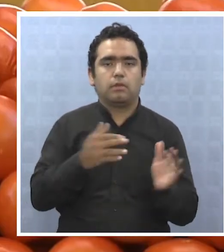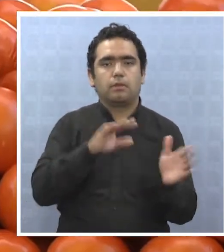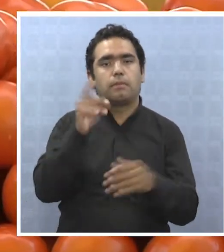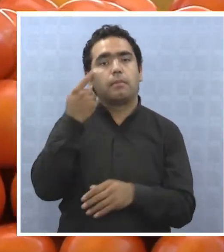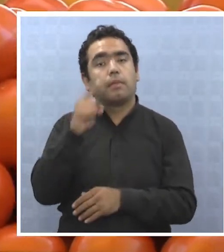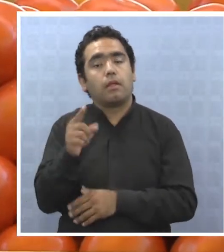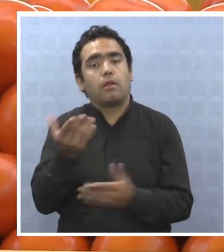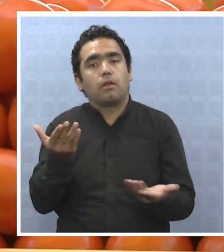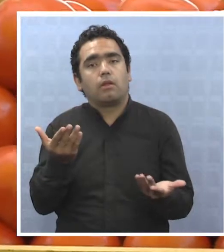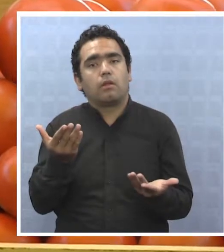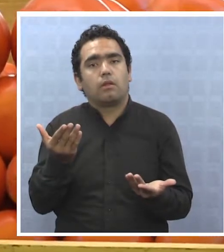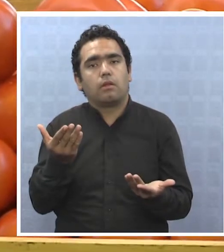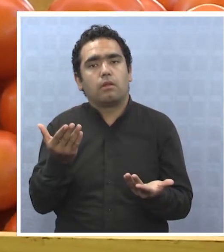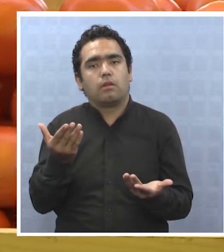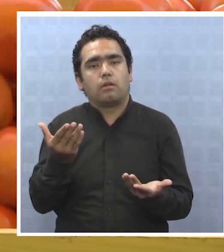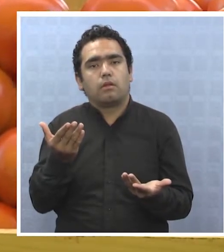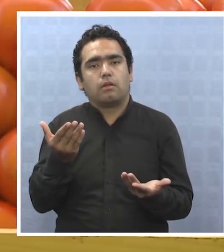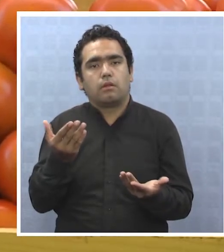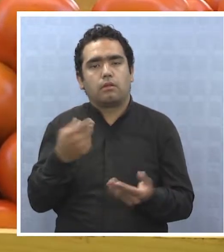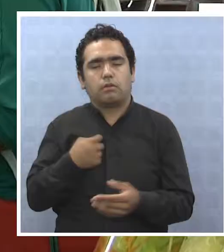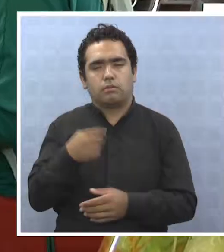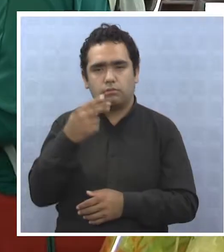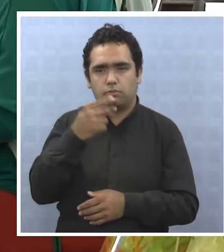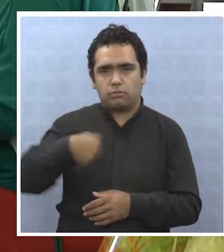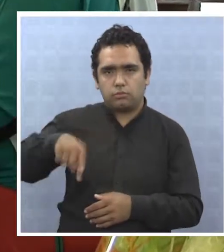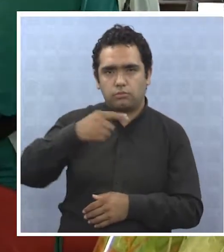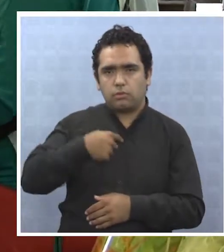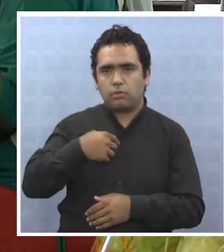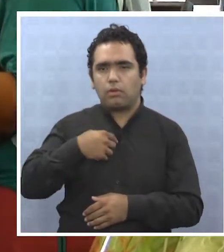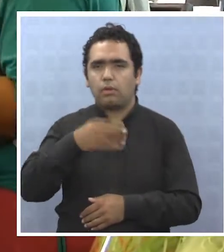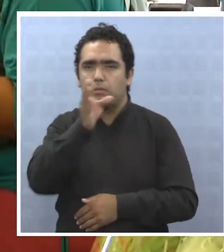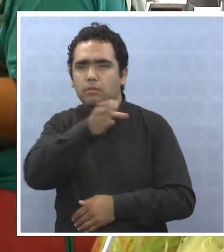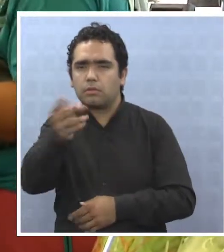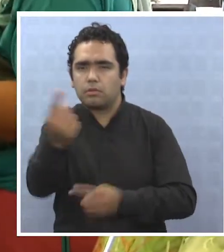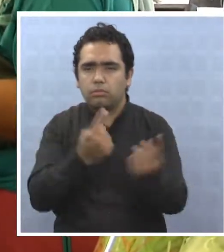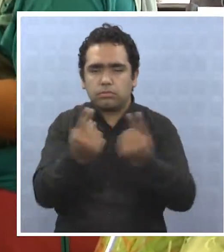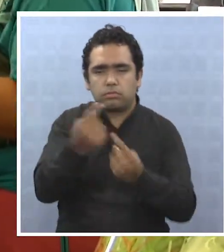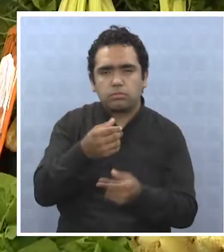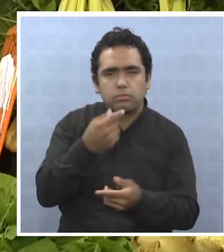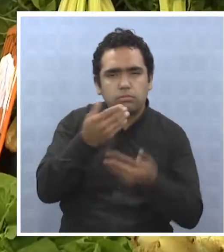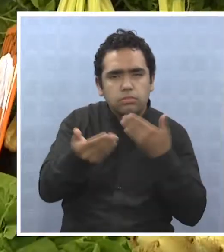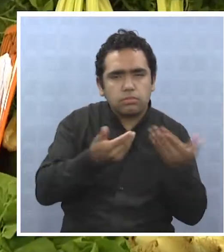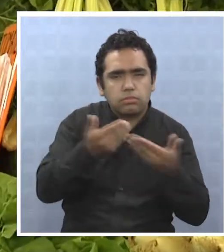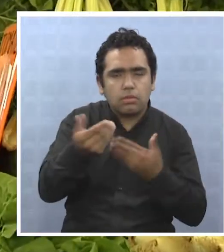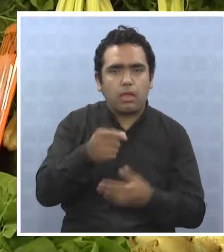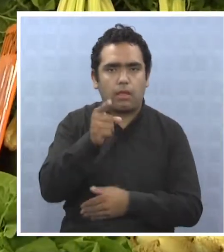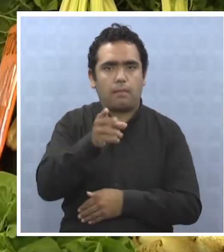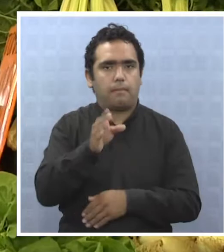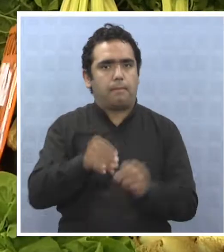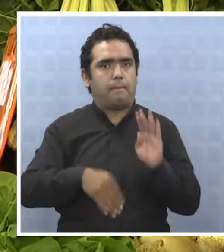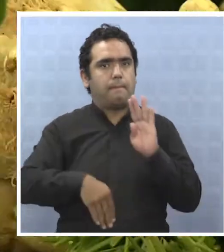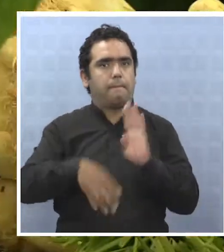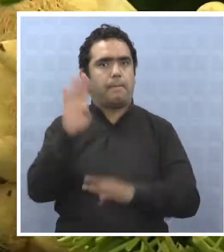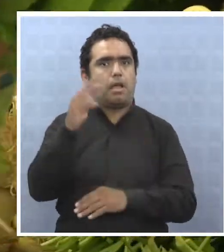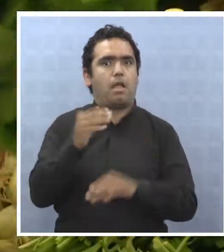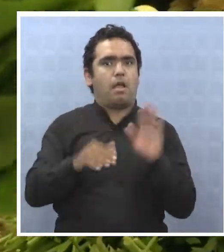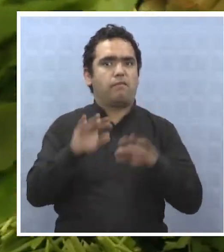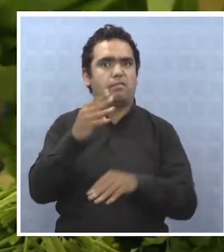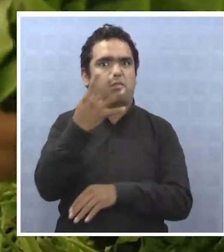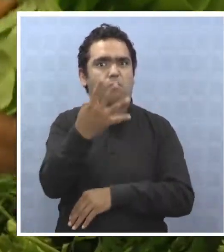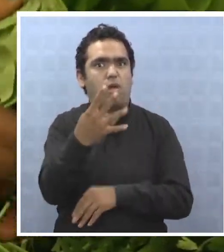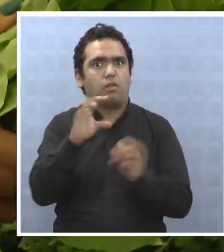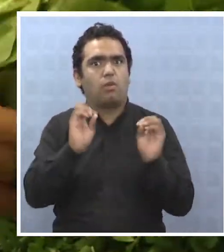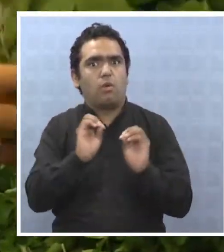notamos en las entrevistas que hacemos nosotros con los colegas que es mucho más de eso lo que consume la gente, consumen dos,